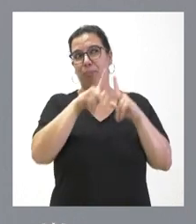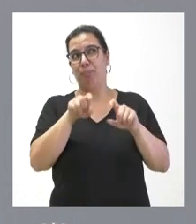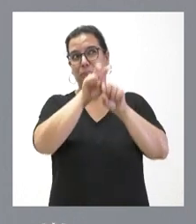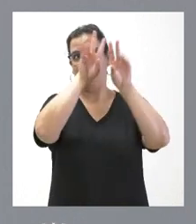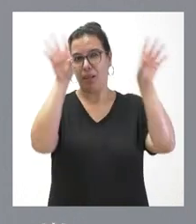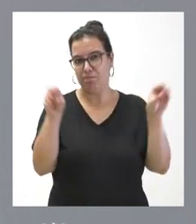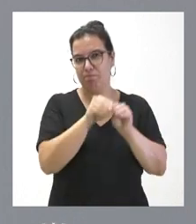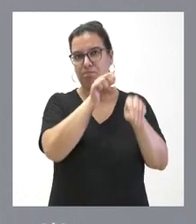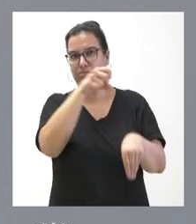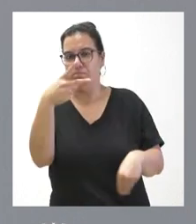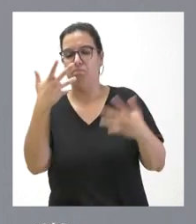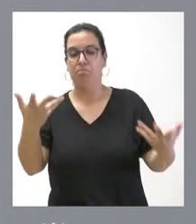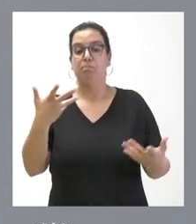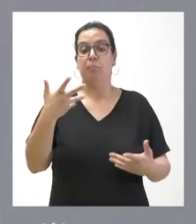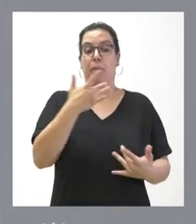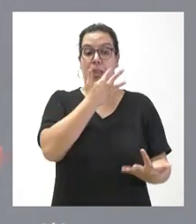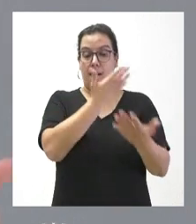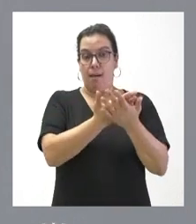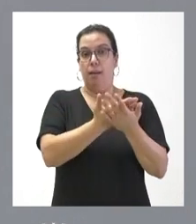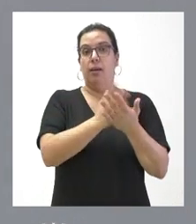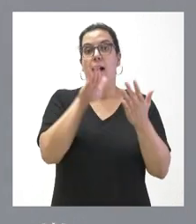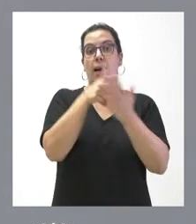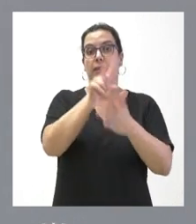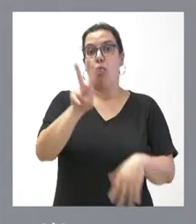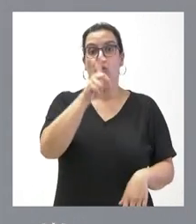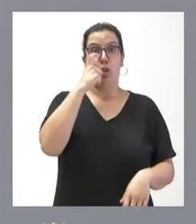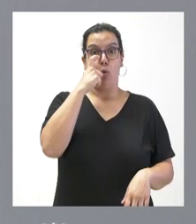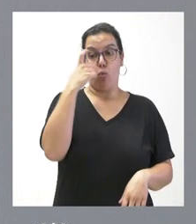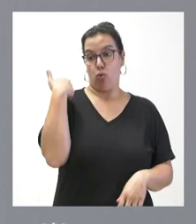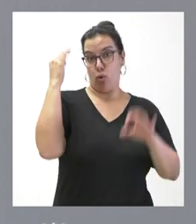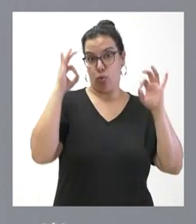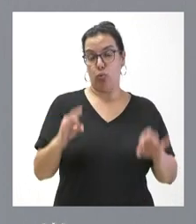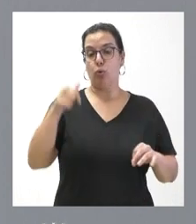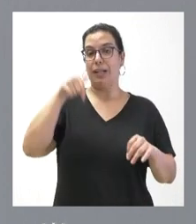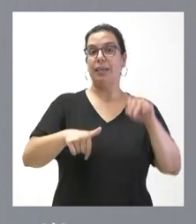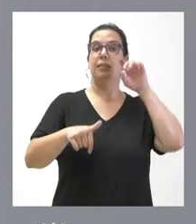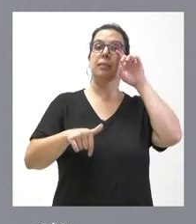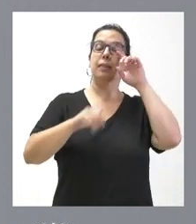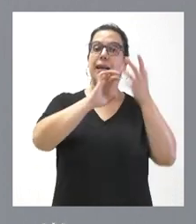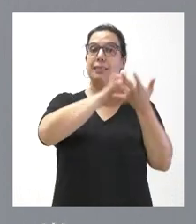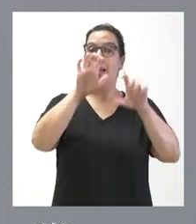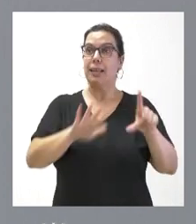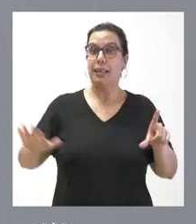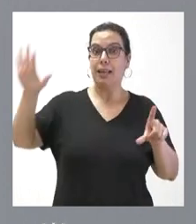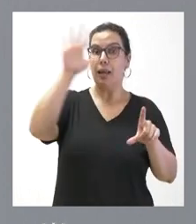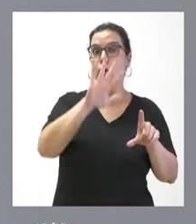Pues, mire, durante este periodo, y hasta el 2 de junio, hemos administrado en Castilla y León 6